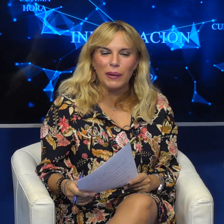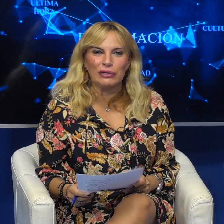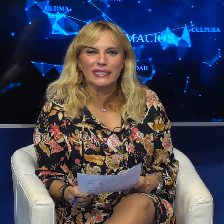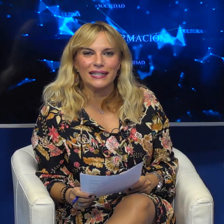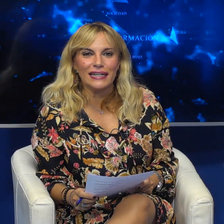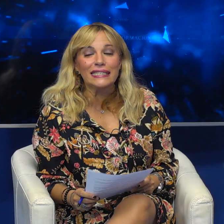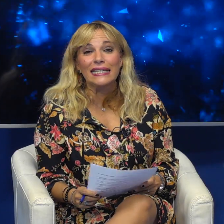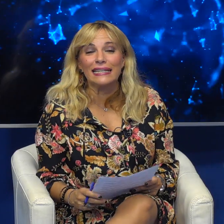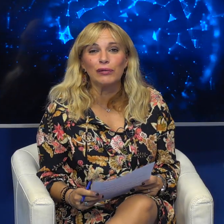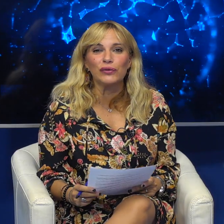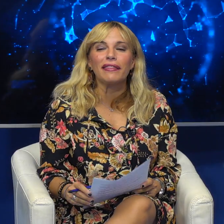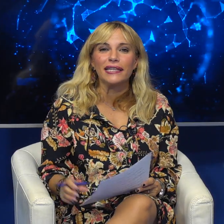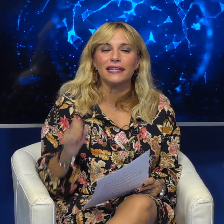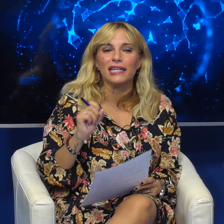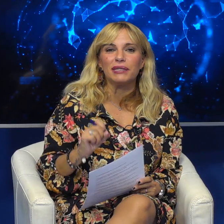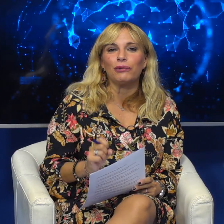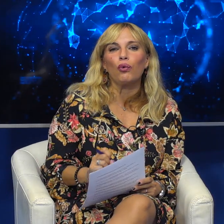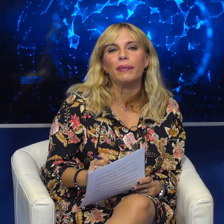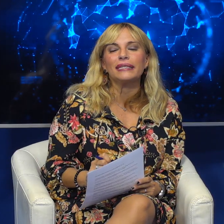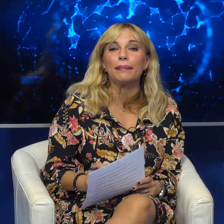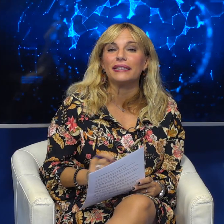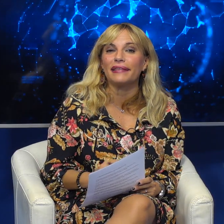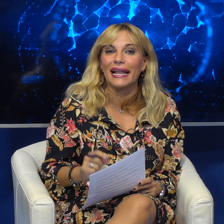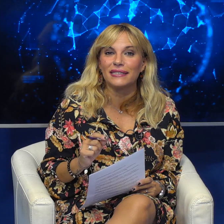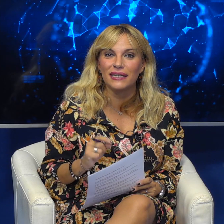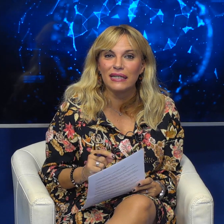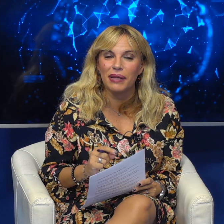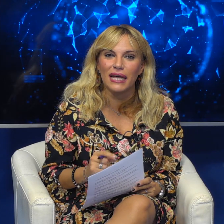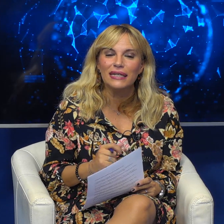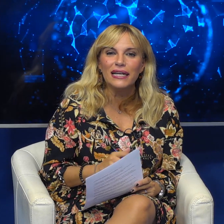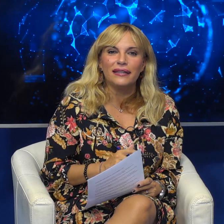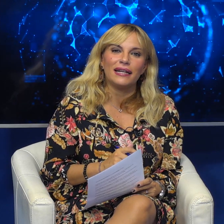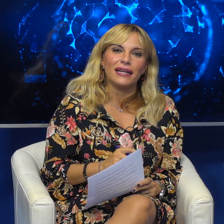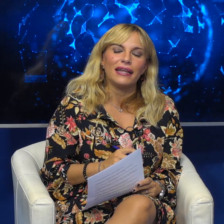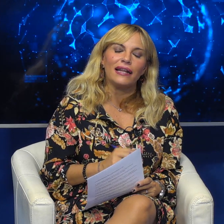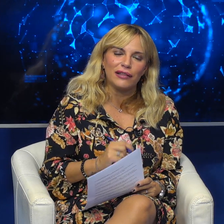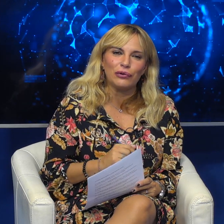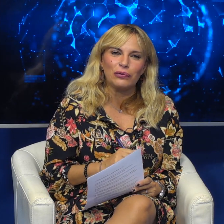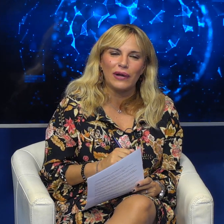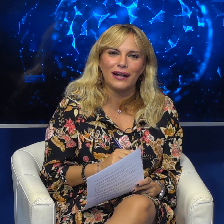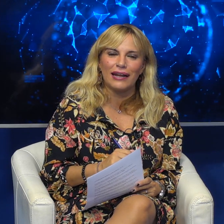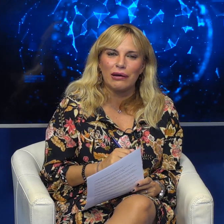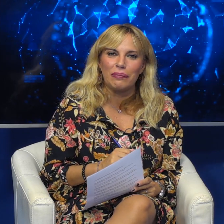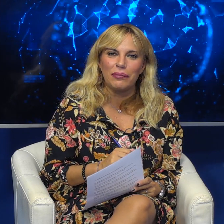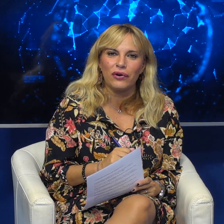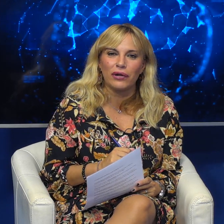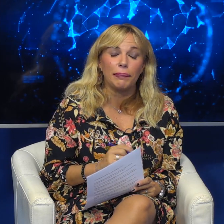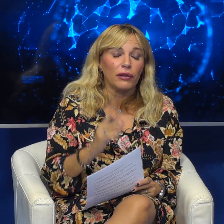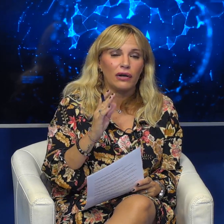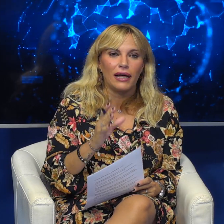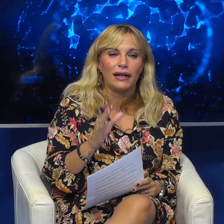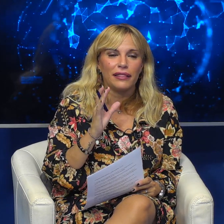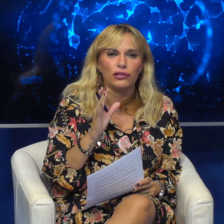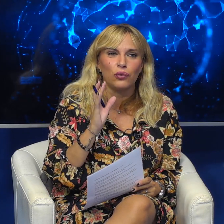Continuamos en Tele7 y tenemos una cita este mismo jueves a partir de las 7 y media de la tarde en el Centro Cultural Clara Compomor